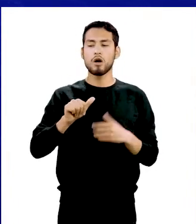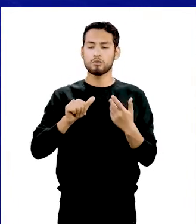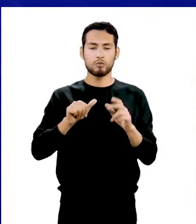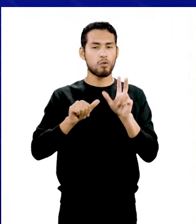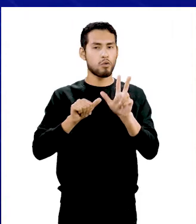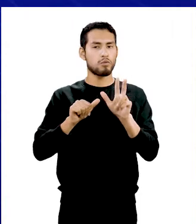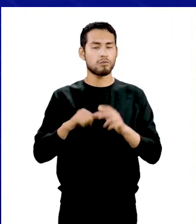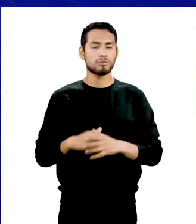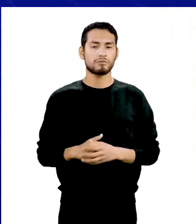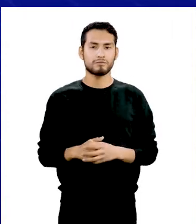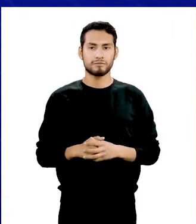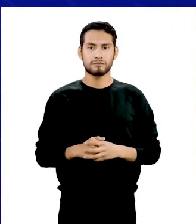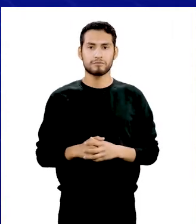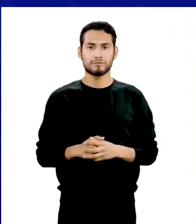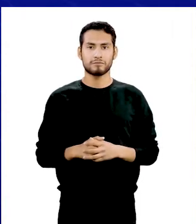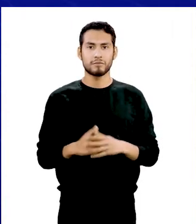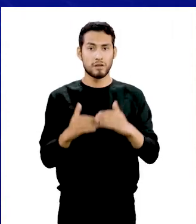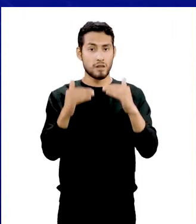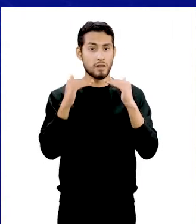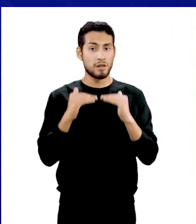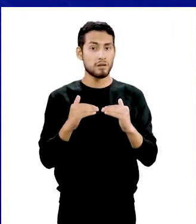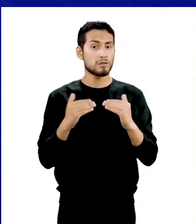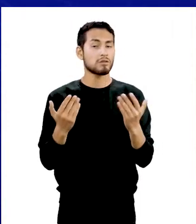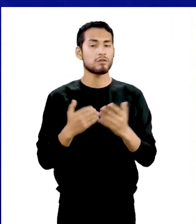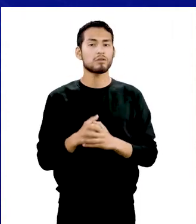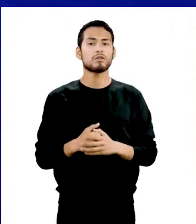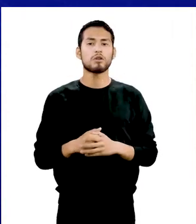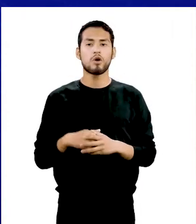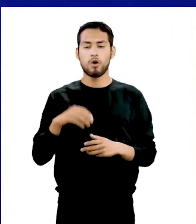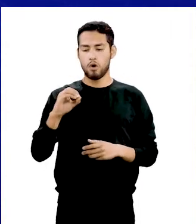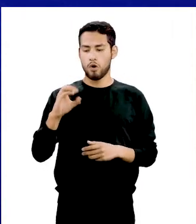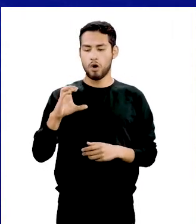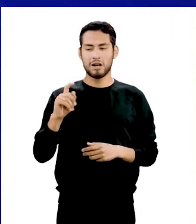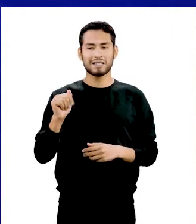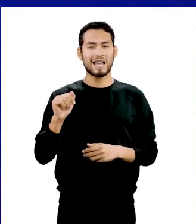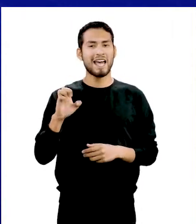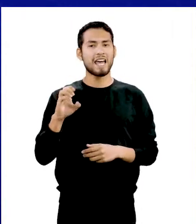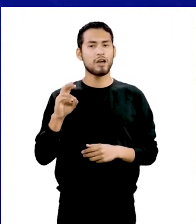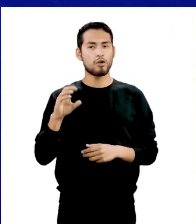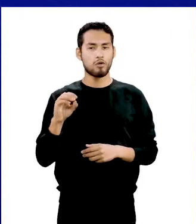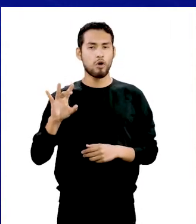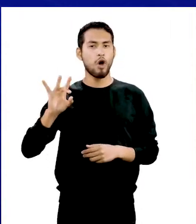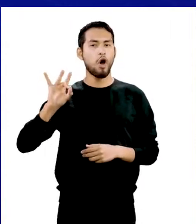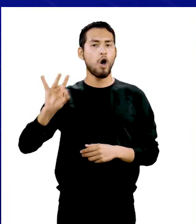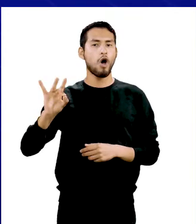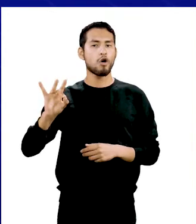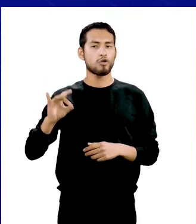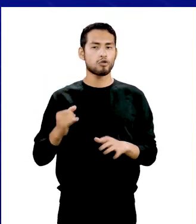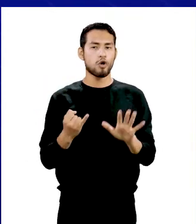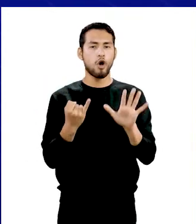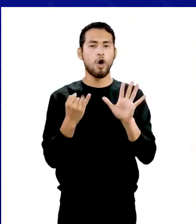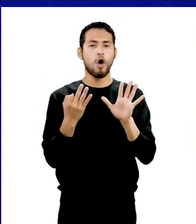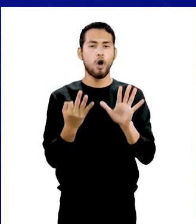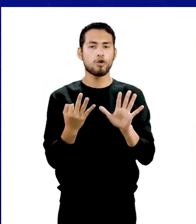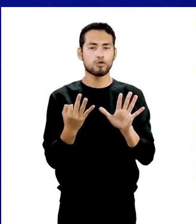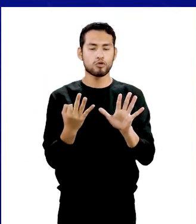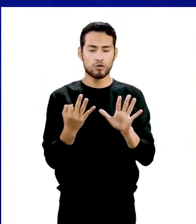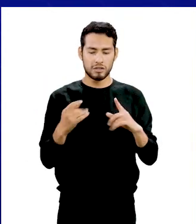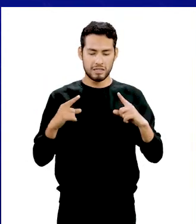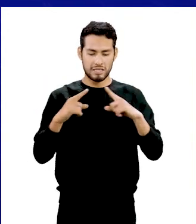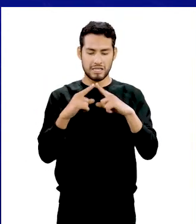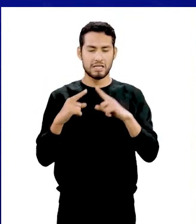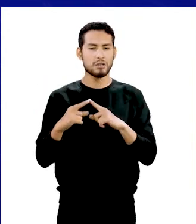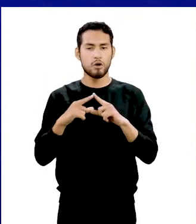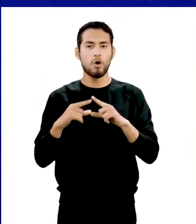al cubo. Continuamos en esta clasificación con el octaedro. Su superficie consta de ocho